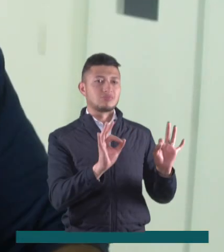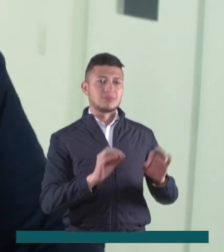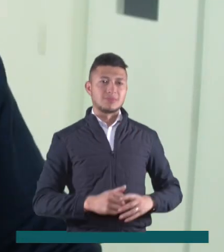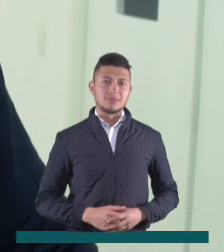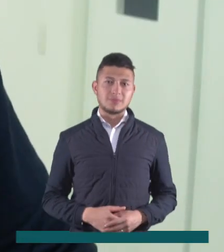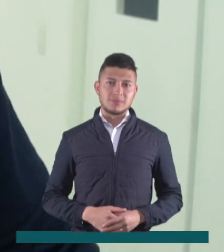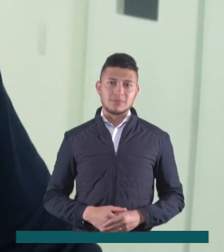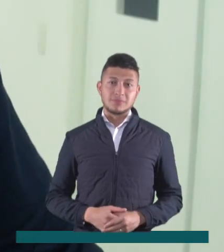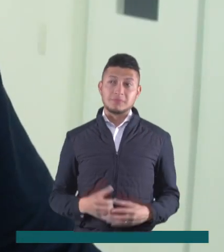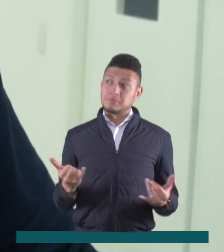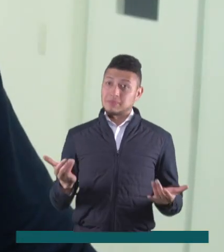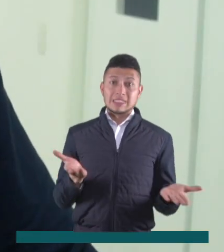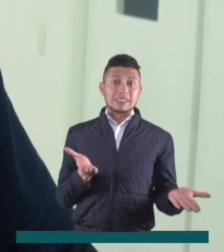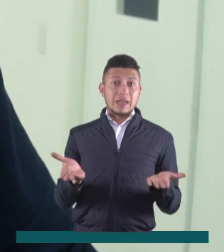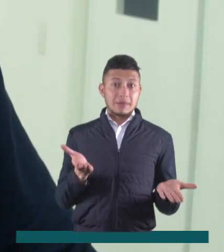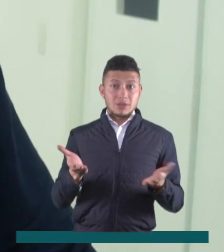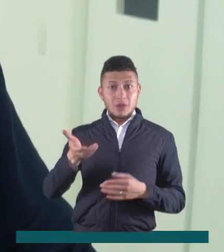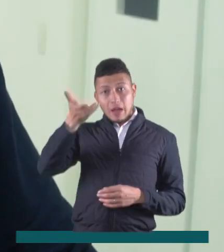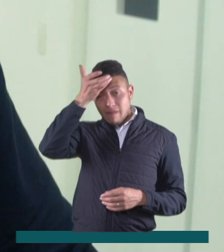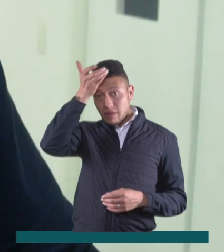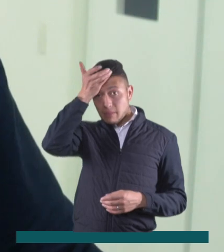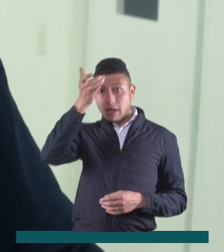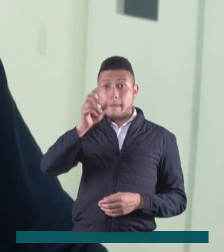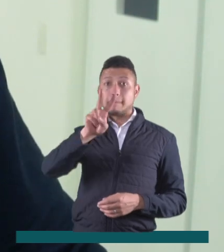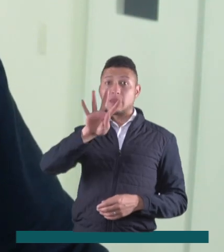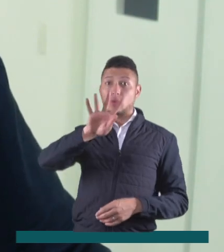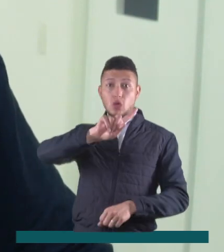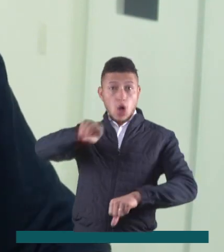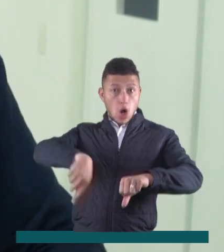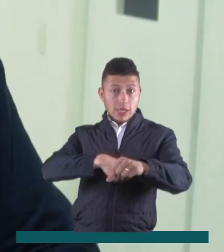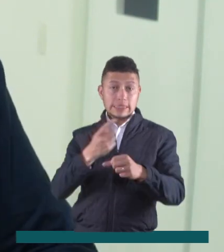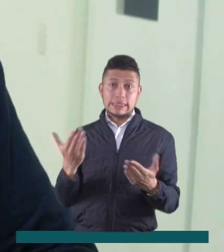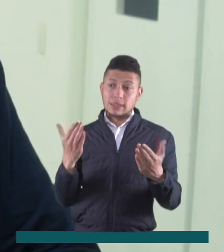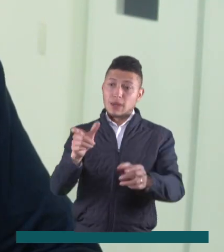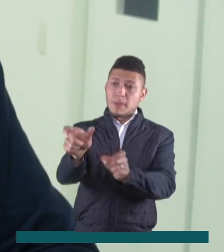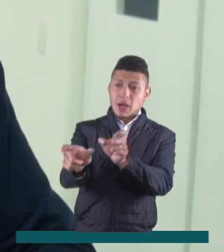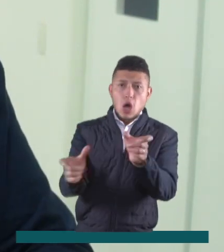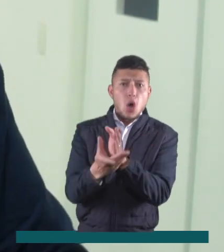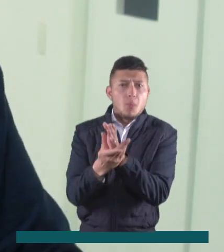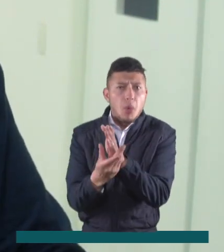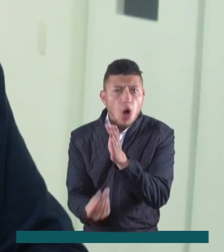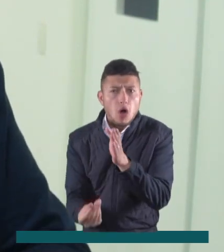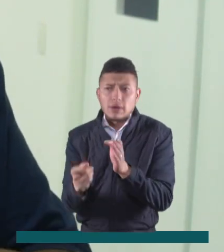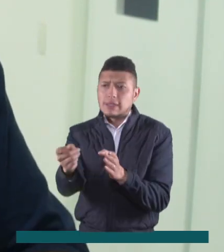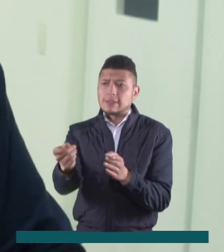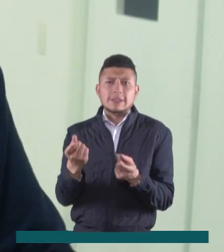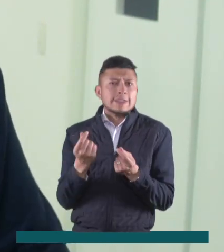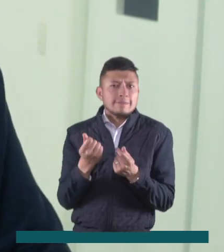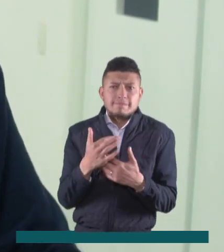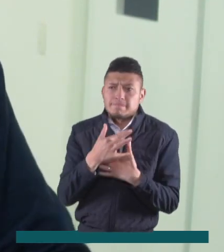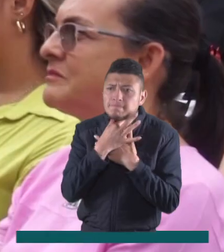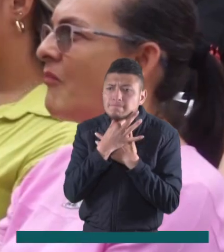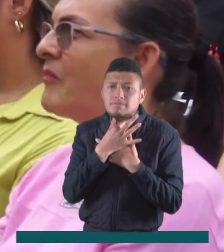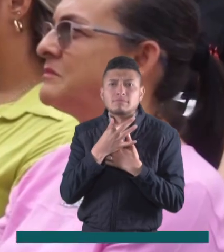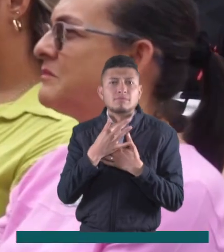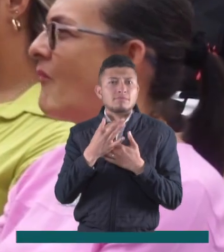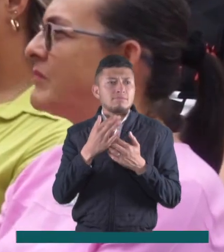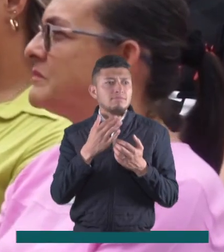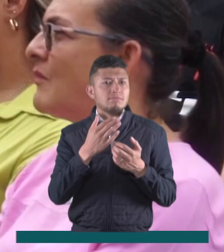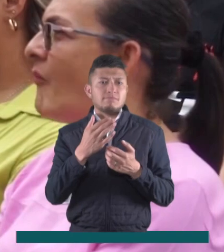Hoy ya hay servicio de 24 horas aquí de enfermería, genial. La gente pobre que no tiene con qué recurrir